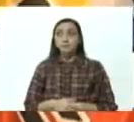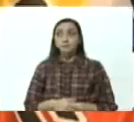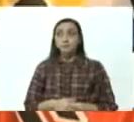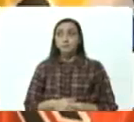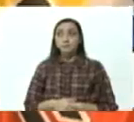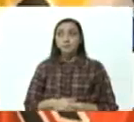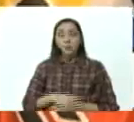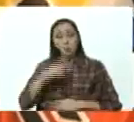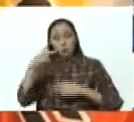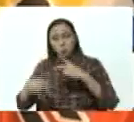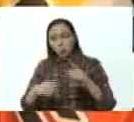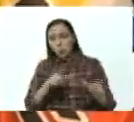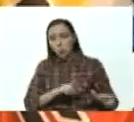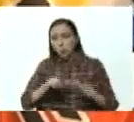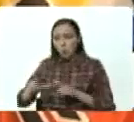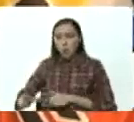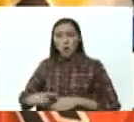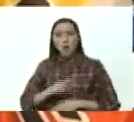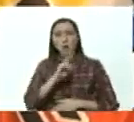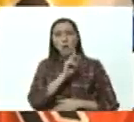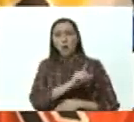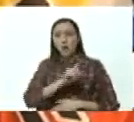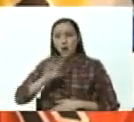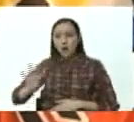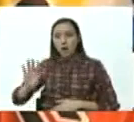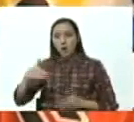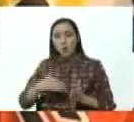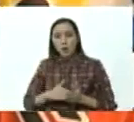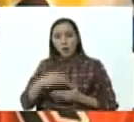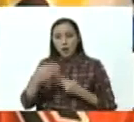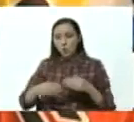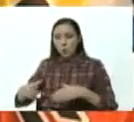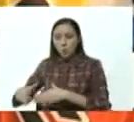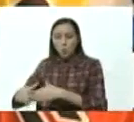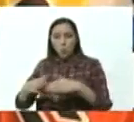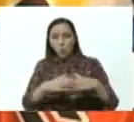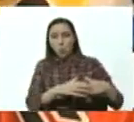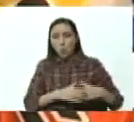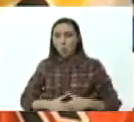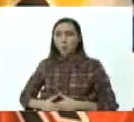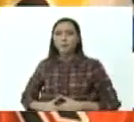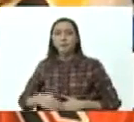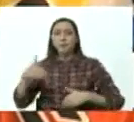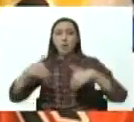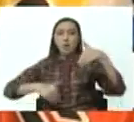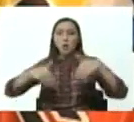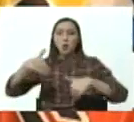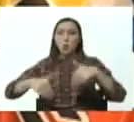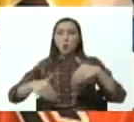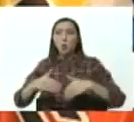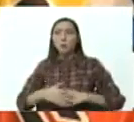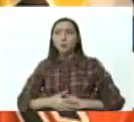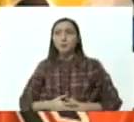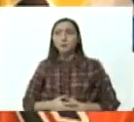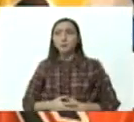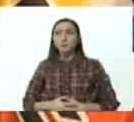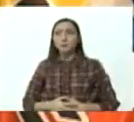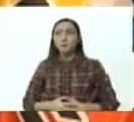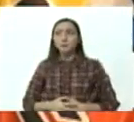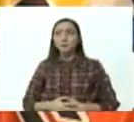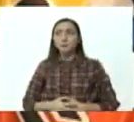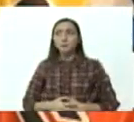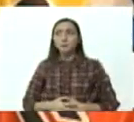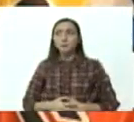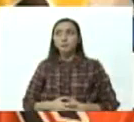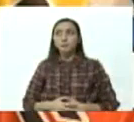electorales en los 14 mil y tantos centros de votación cuando ya están los materiales en los en las ya